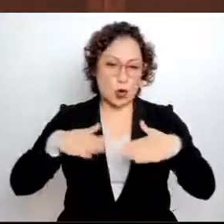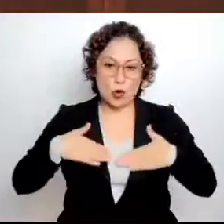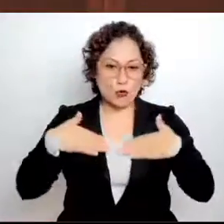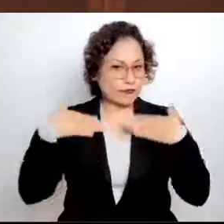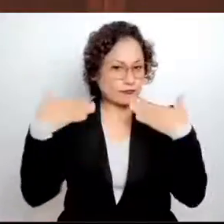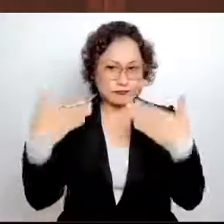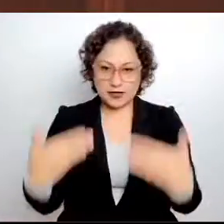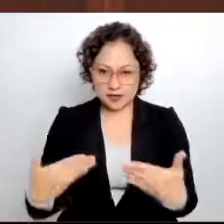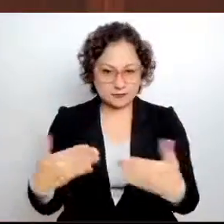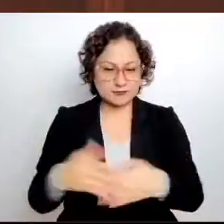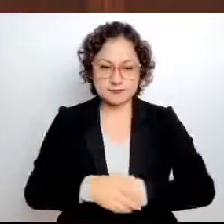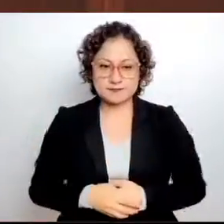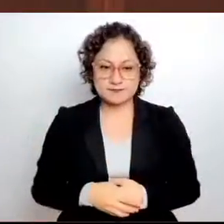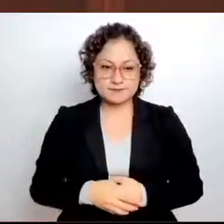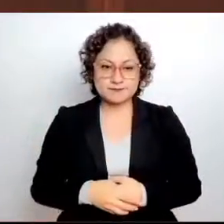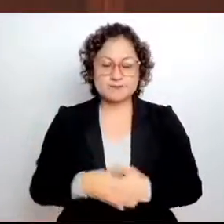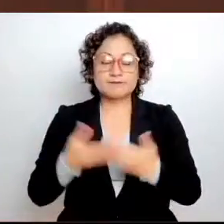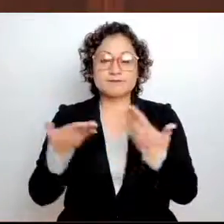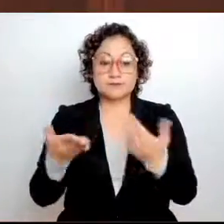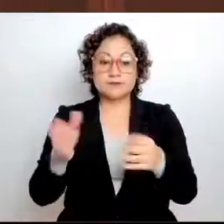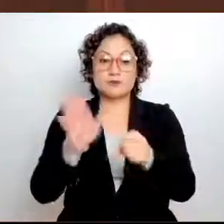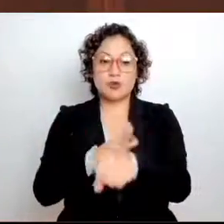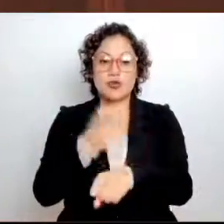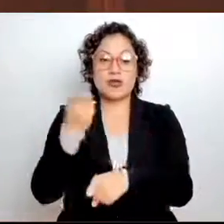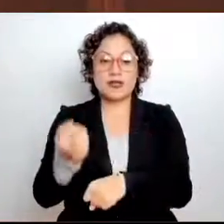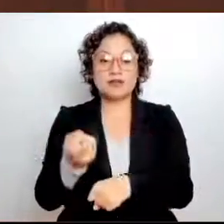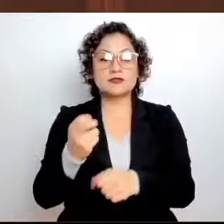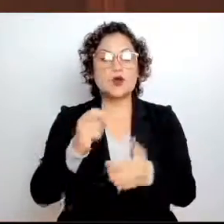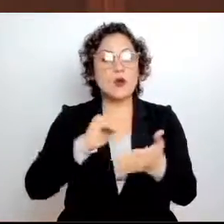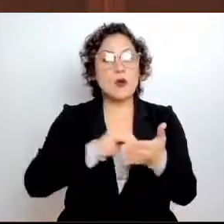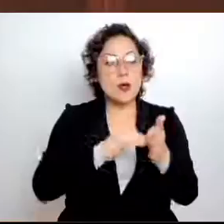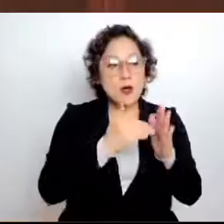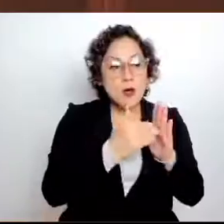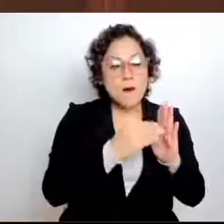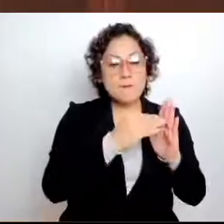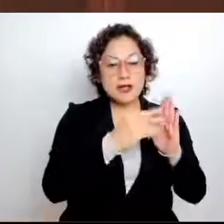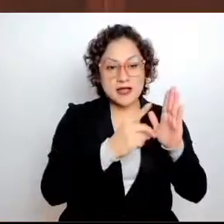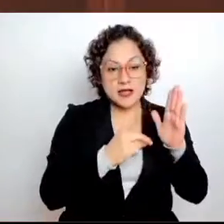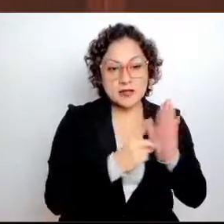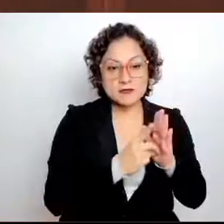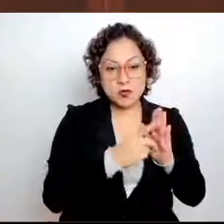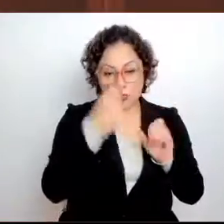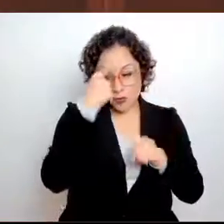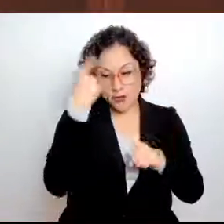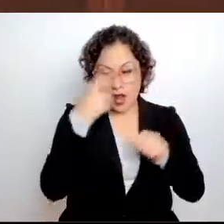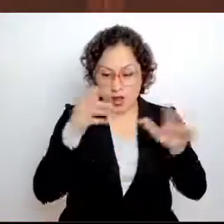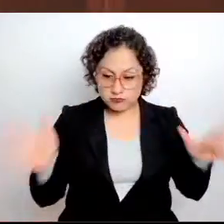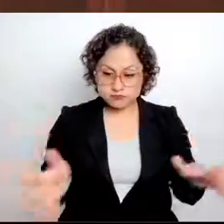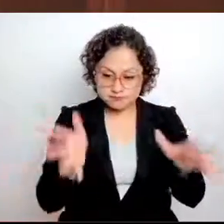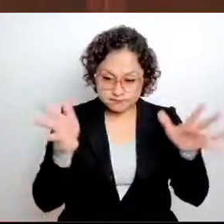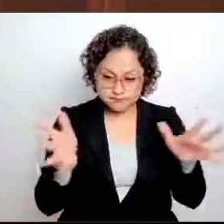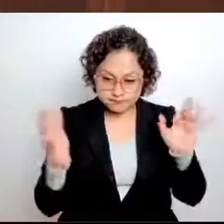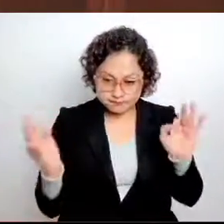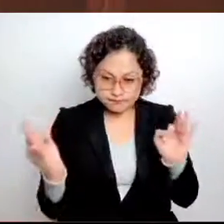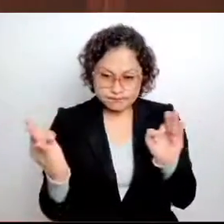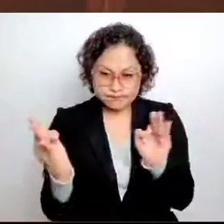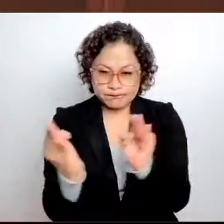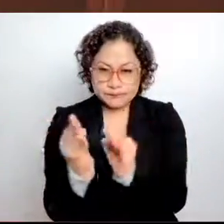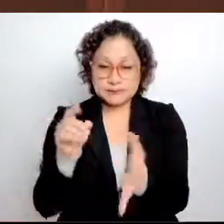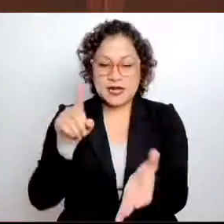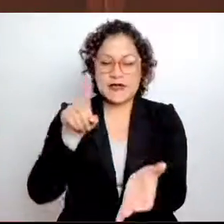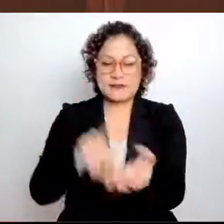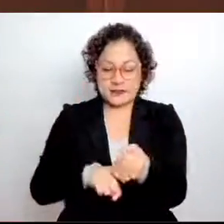acuerdo a las estrategias de proximidad que ha llevado la Secretaría de Seguridad Ciudadana para fortalecer